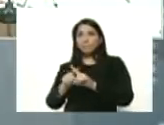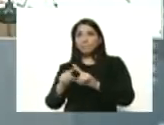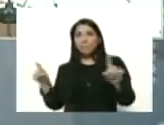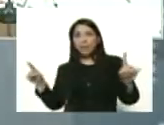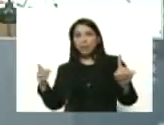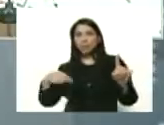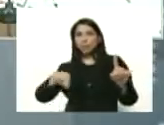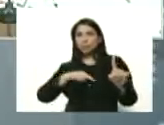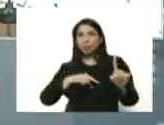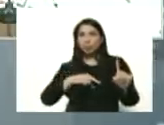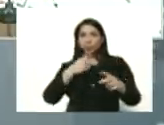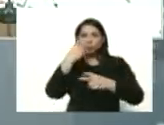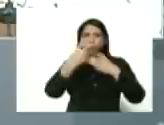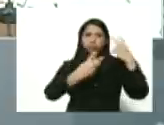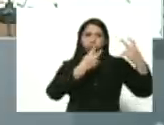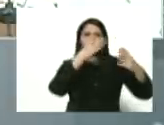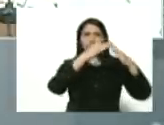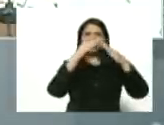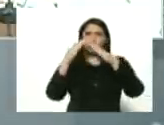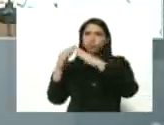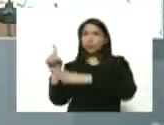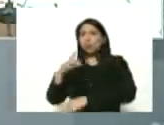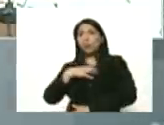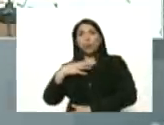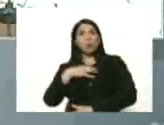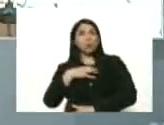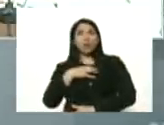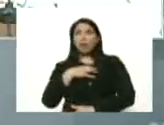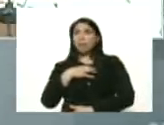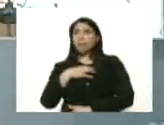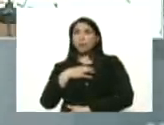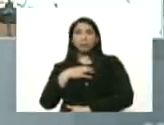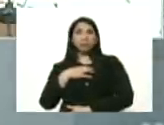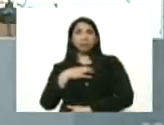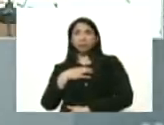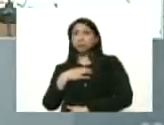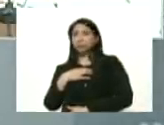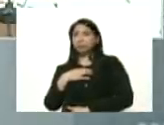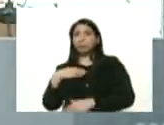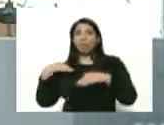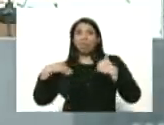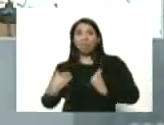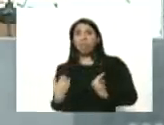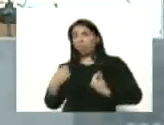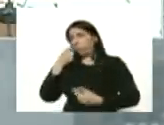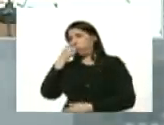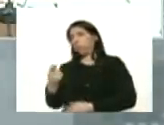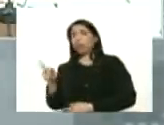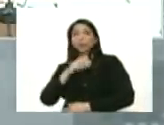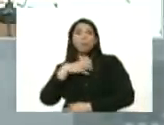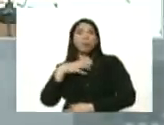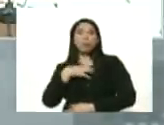nosotros ir al casa por casa no podemos fallecer o desfallecer mejor dicho no podemos